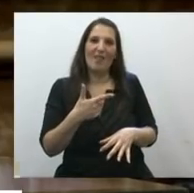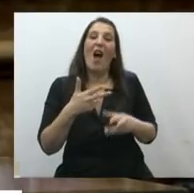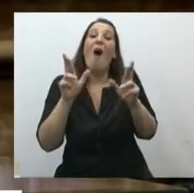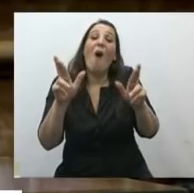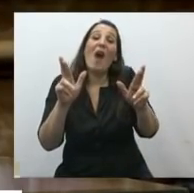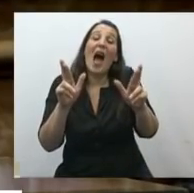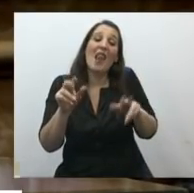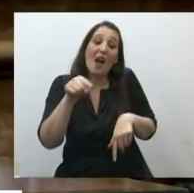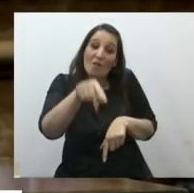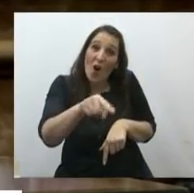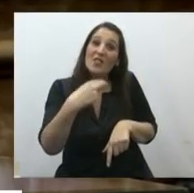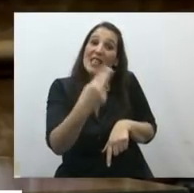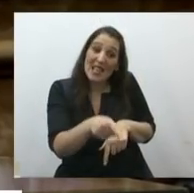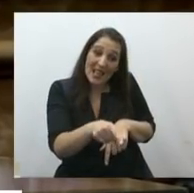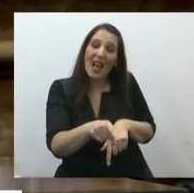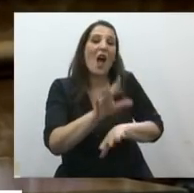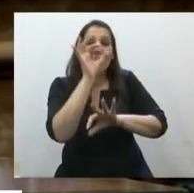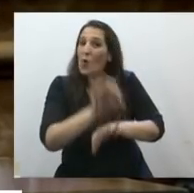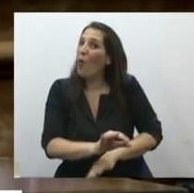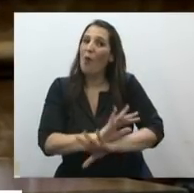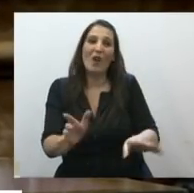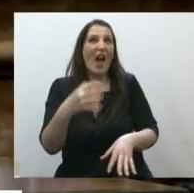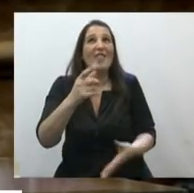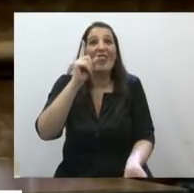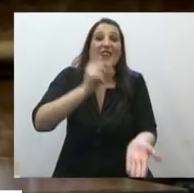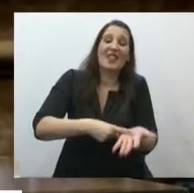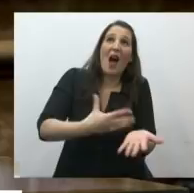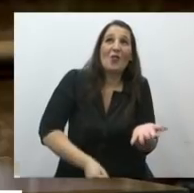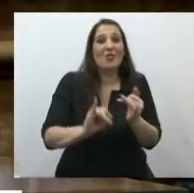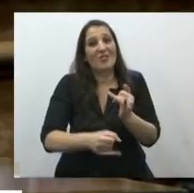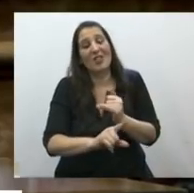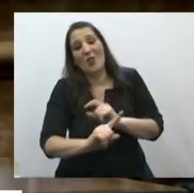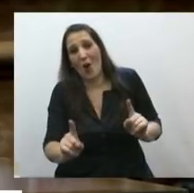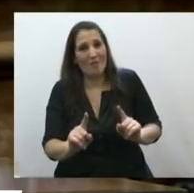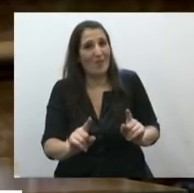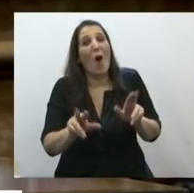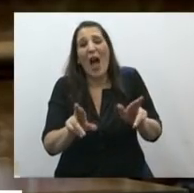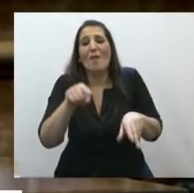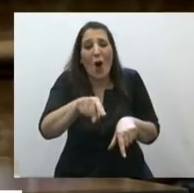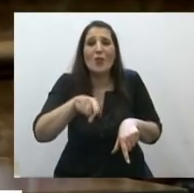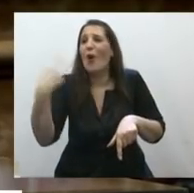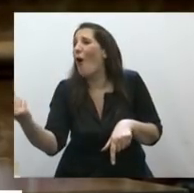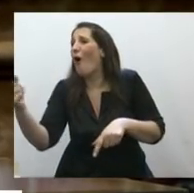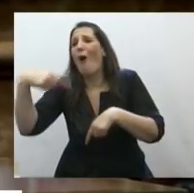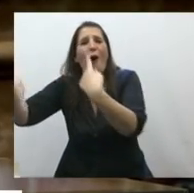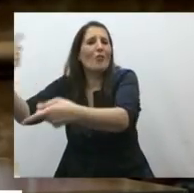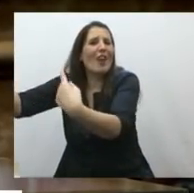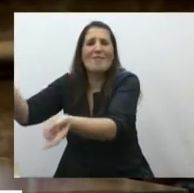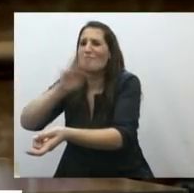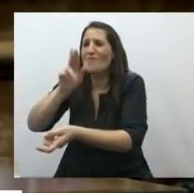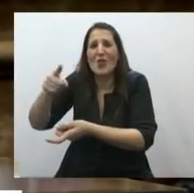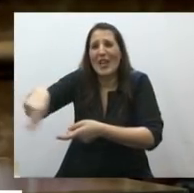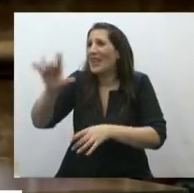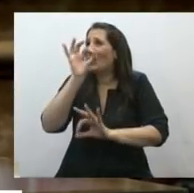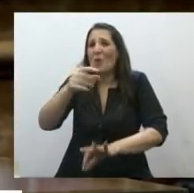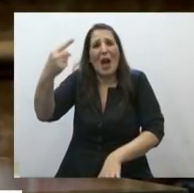jamás estés en la encrucijada de tener que decidir abortar. Ojalá, vos y todas, jamás tengan que siquiera